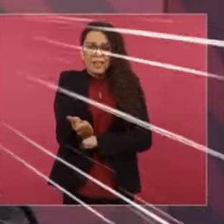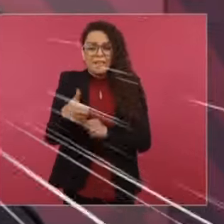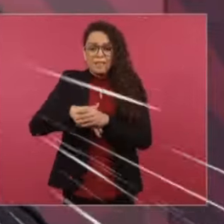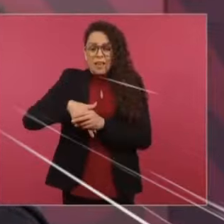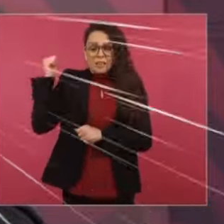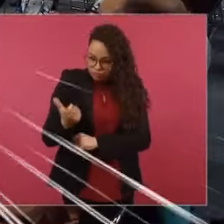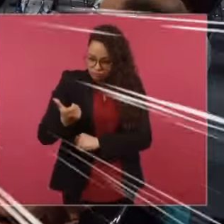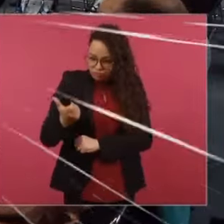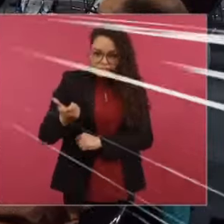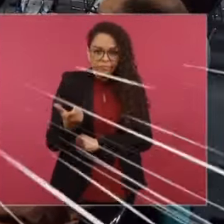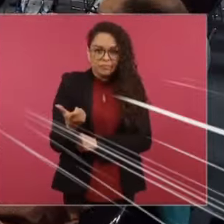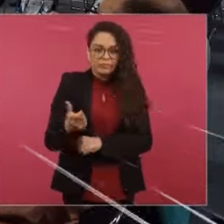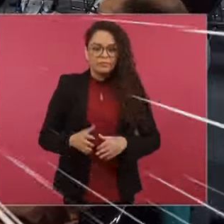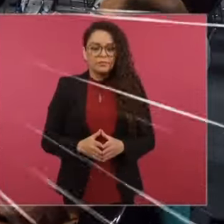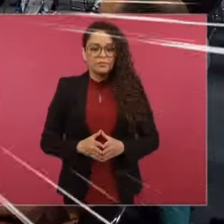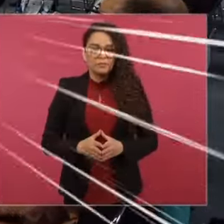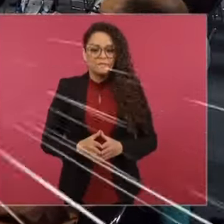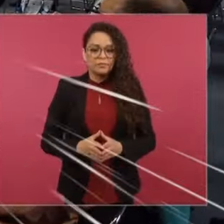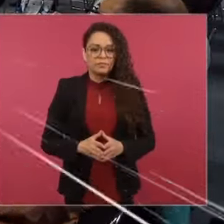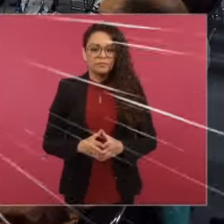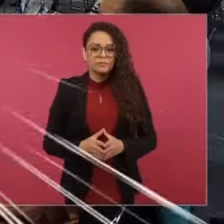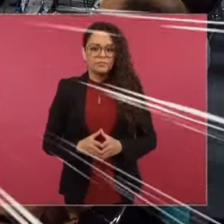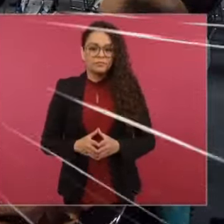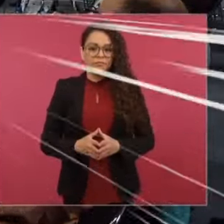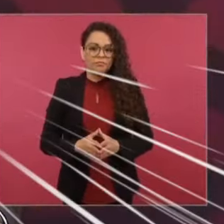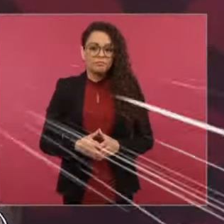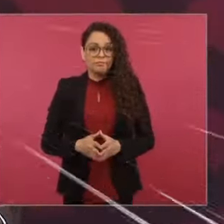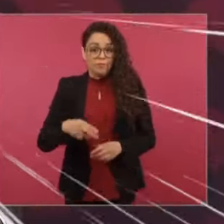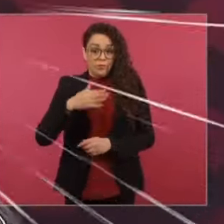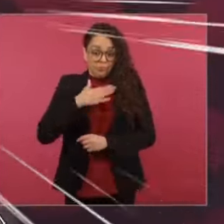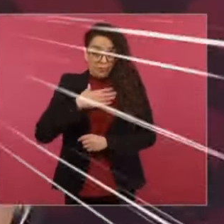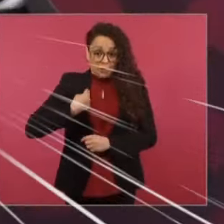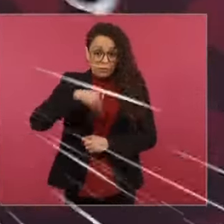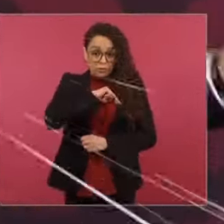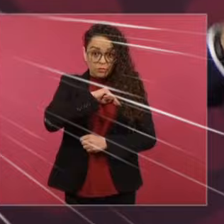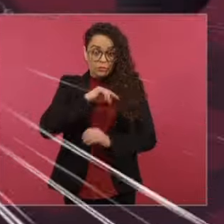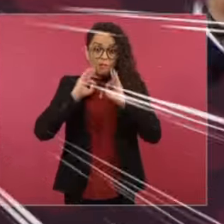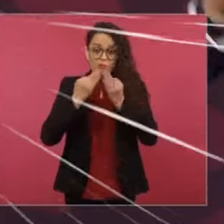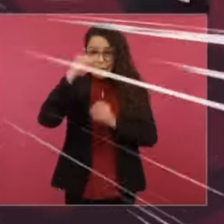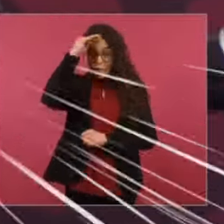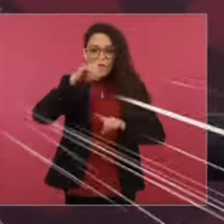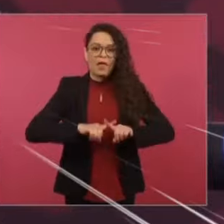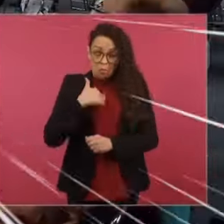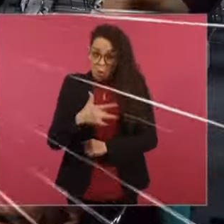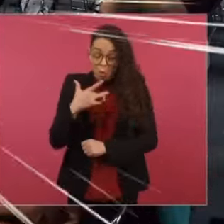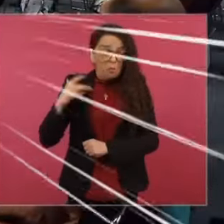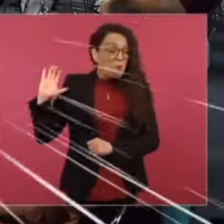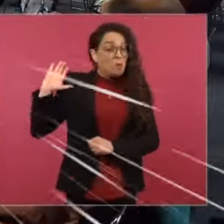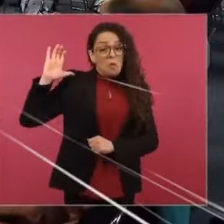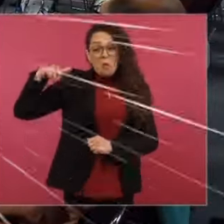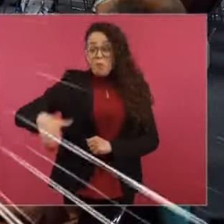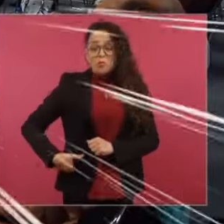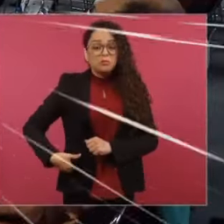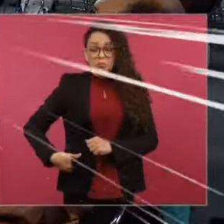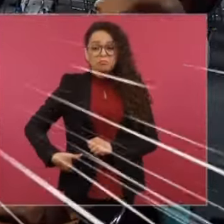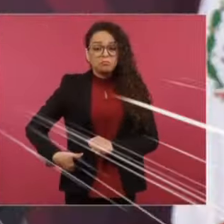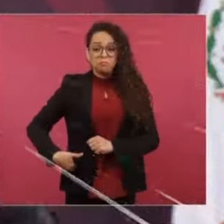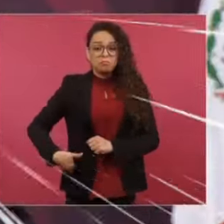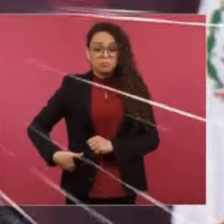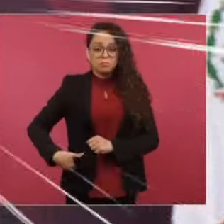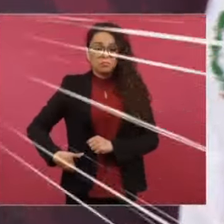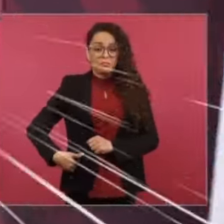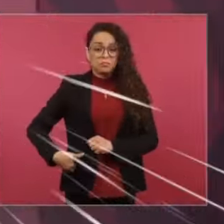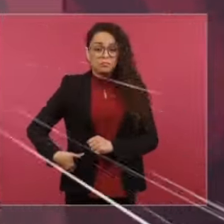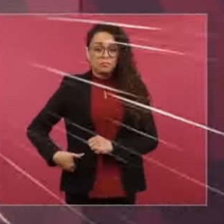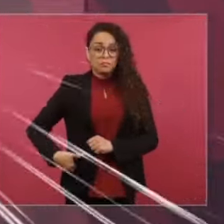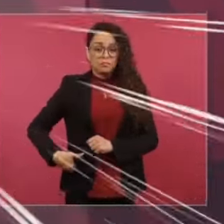El fin justifica los medios. Entonces nosotros tenemos un pensamiento distinto. Además, que nos llena de orgullo. No quiere decir que ellos no